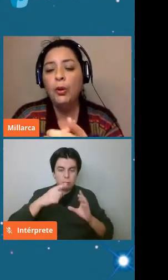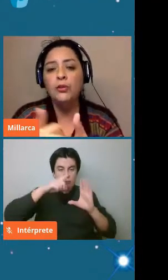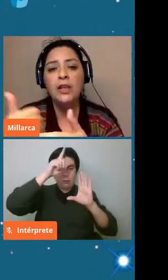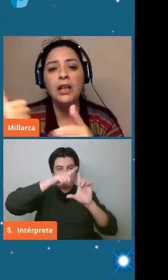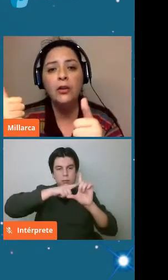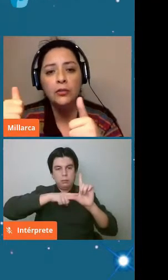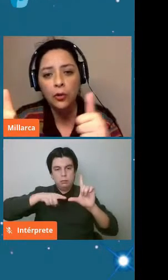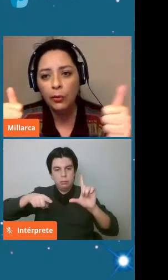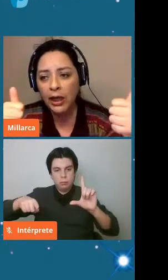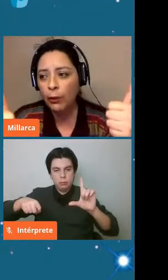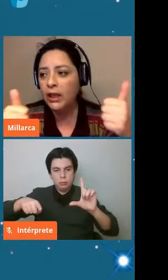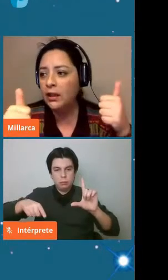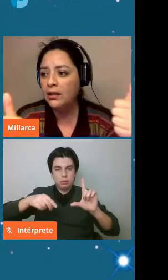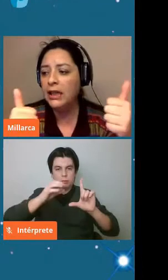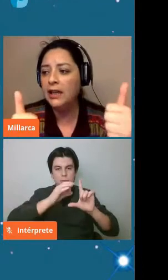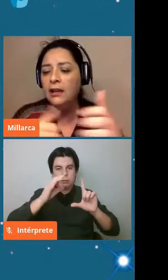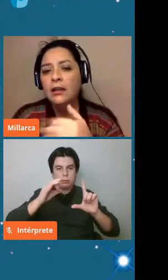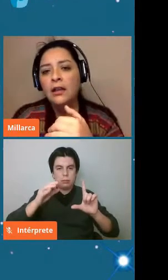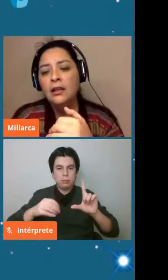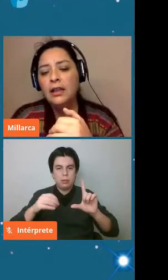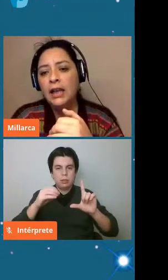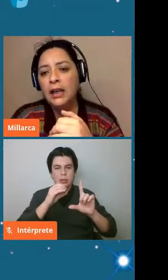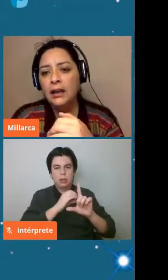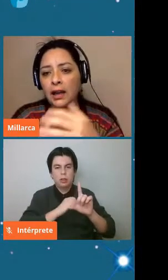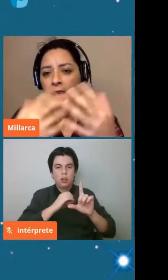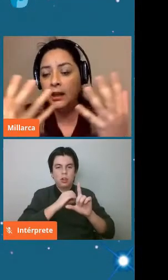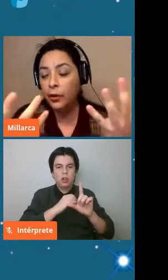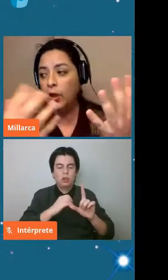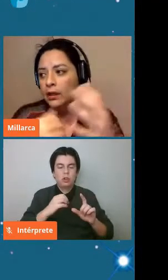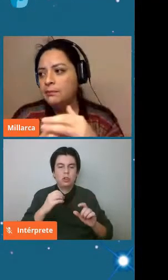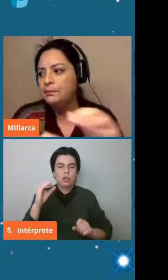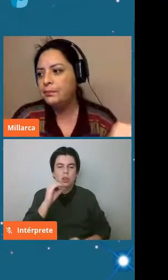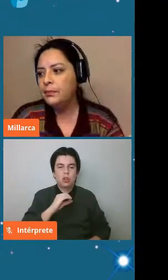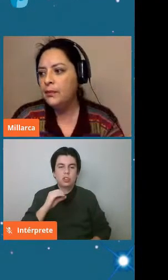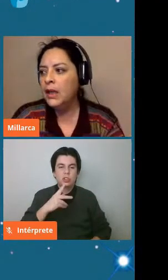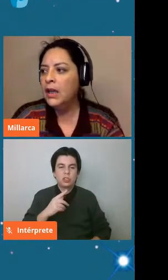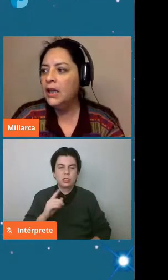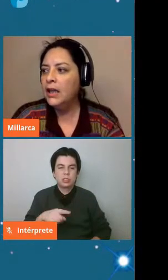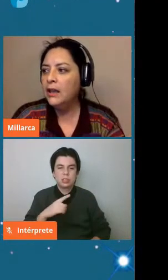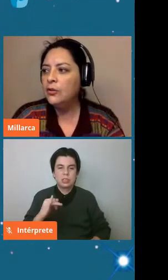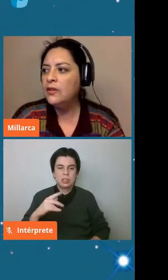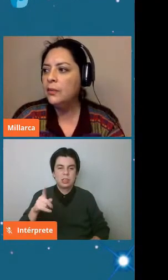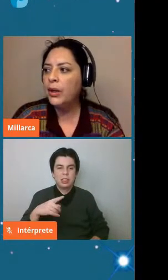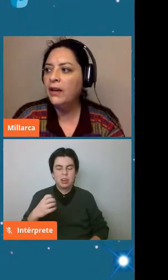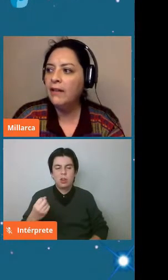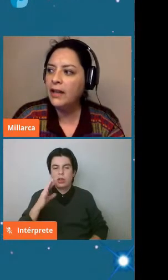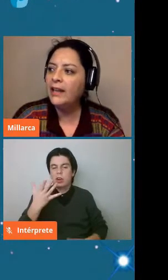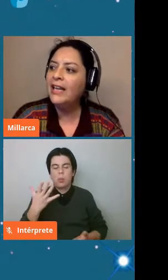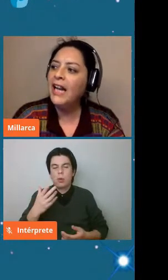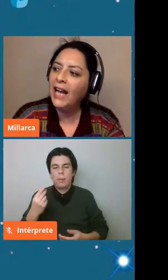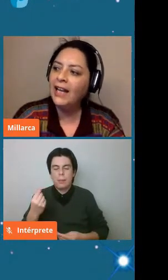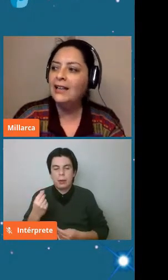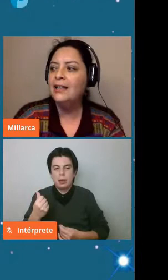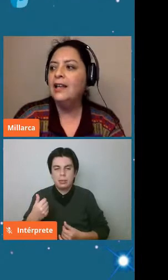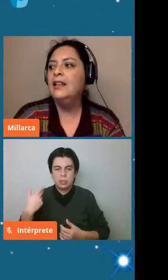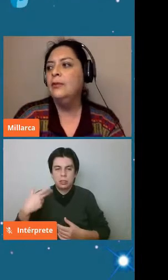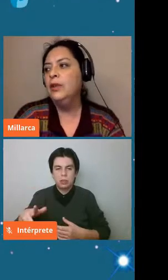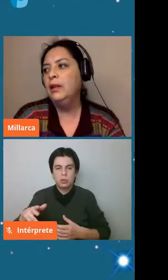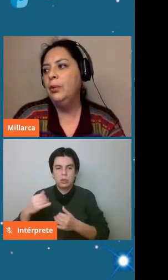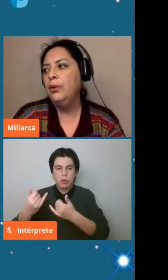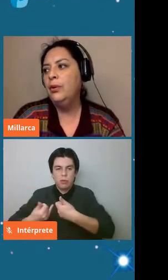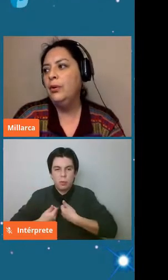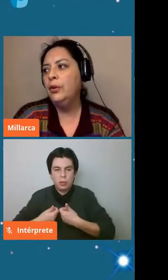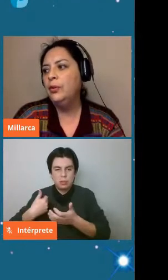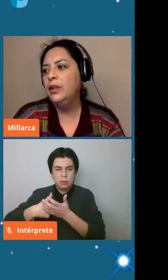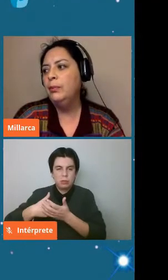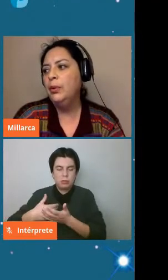isotopos de oxígeno que son como las huellas dactilares de las rocas y entonces se puede ver que hay gran cantidad